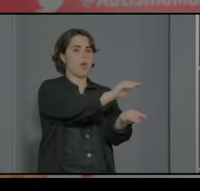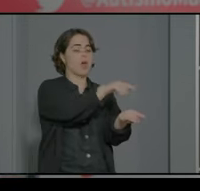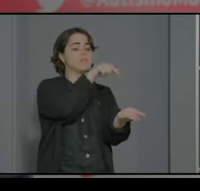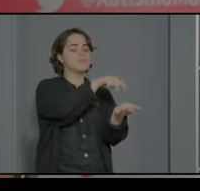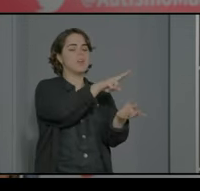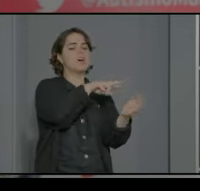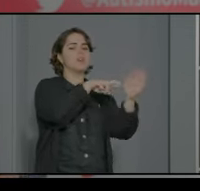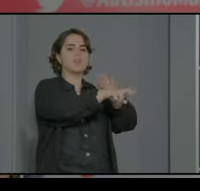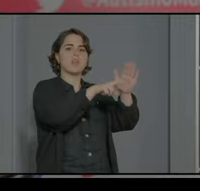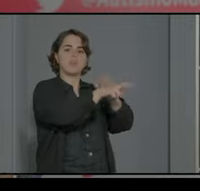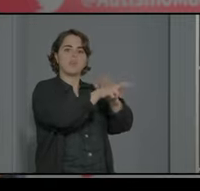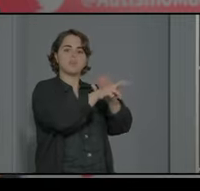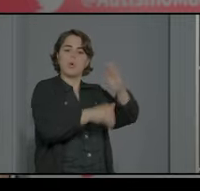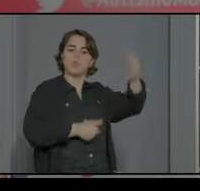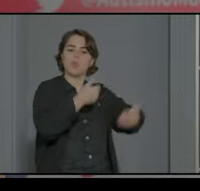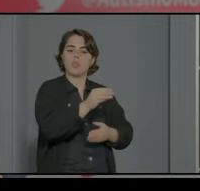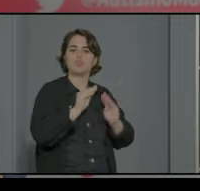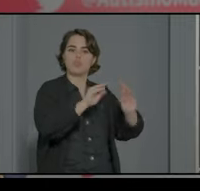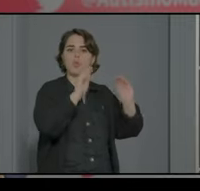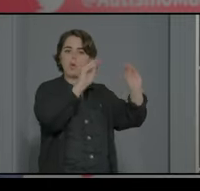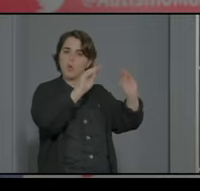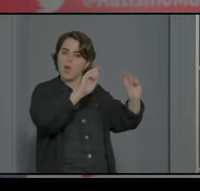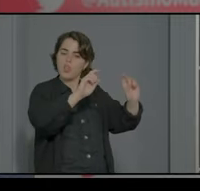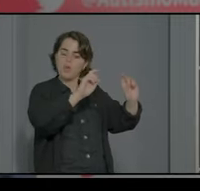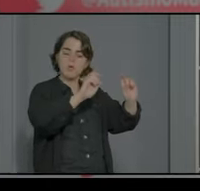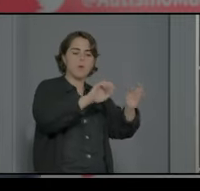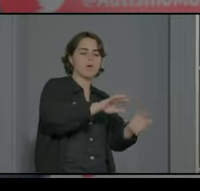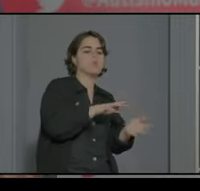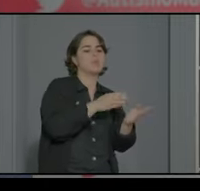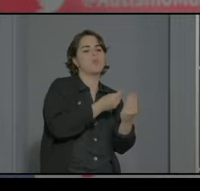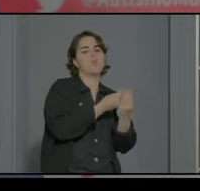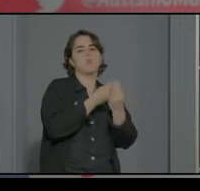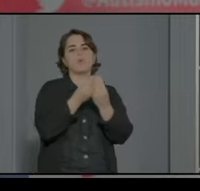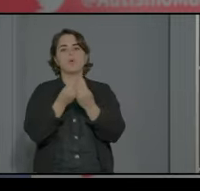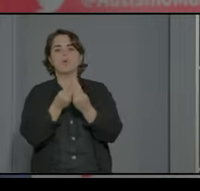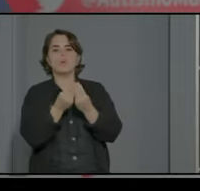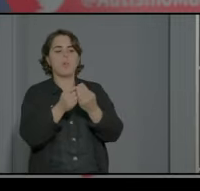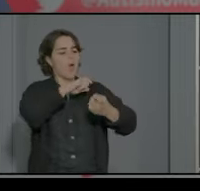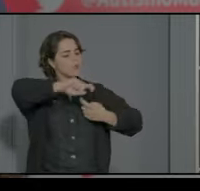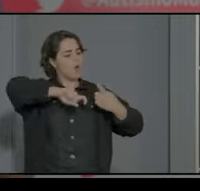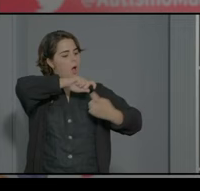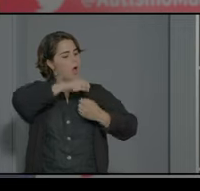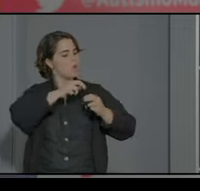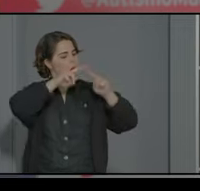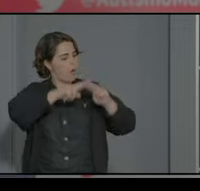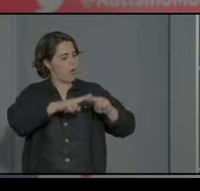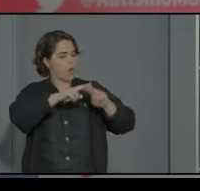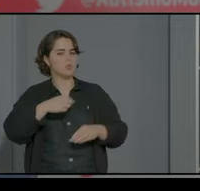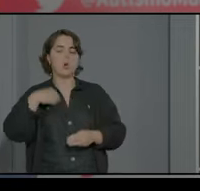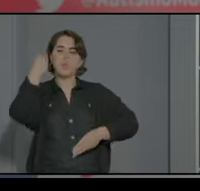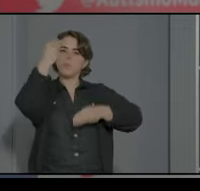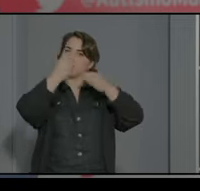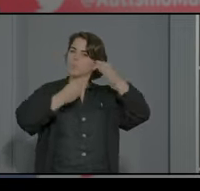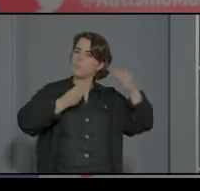acompañan a la persona en su proceso educativo revisándose periódicamente a mí personalmente me parece que